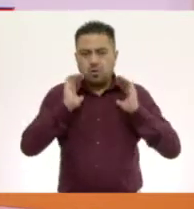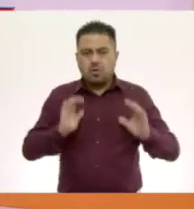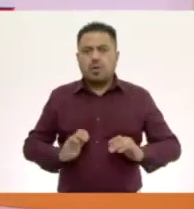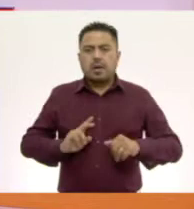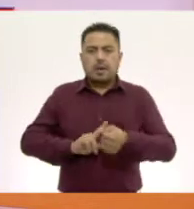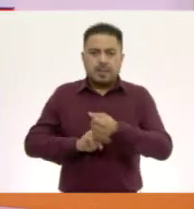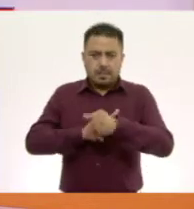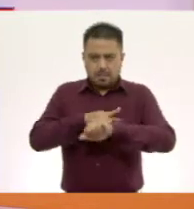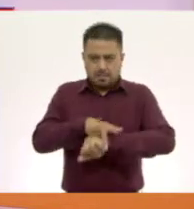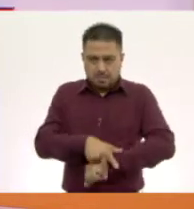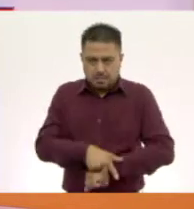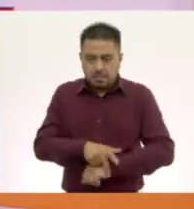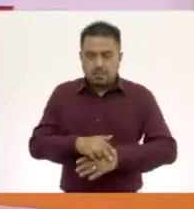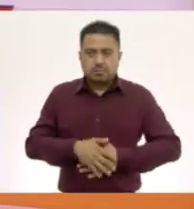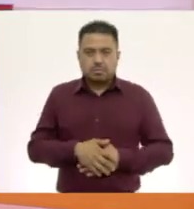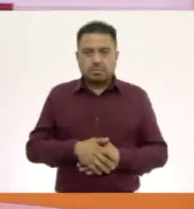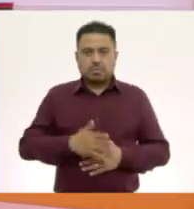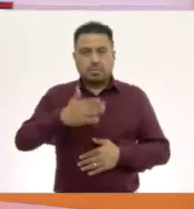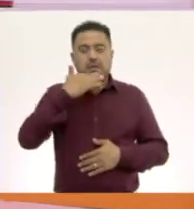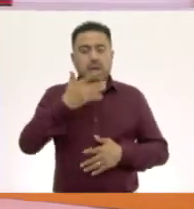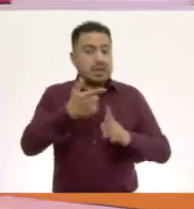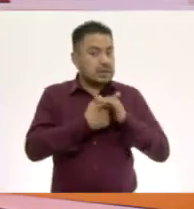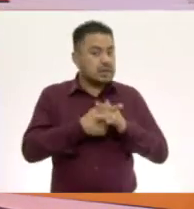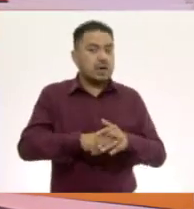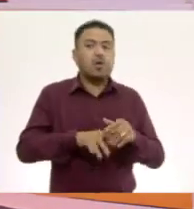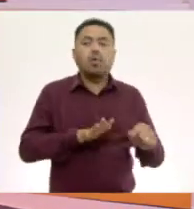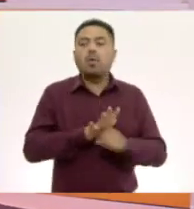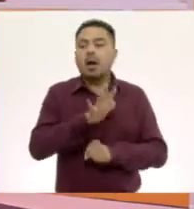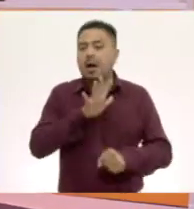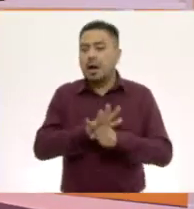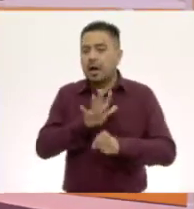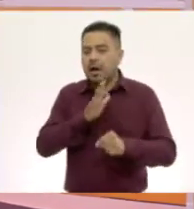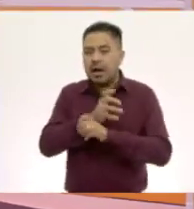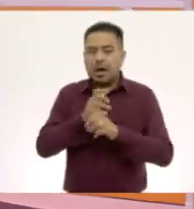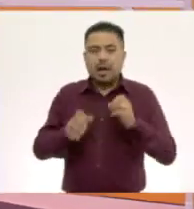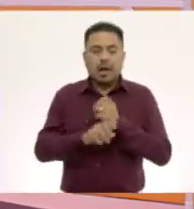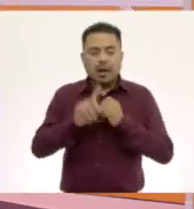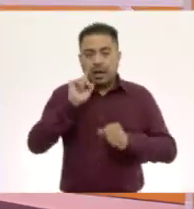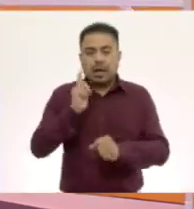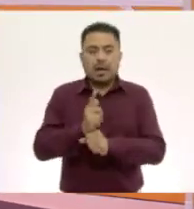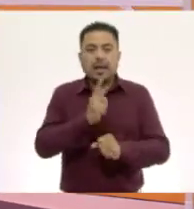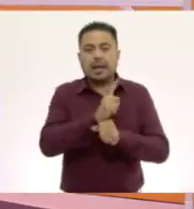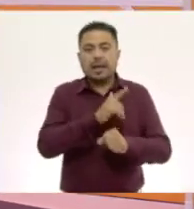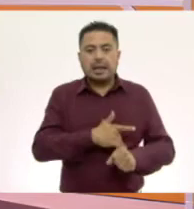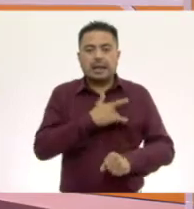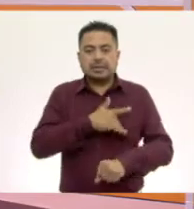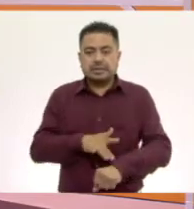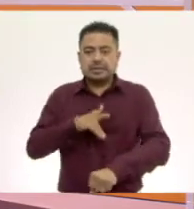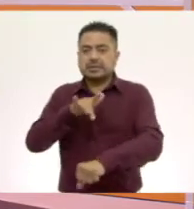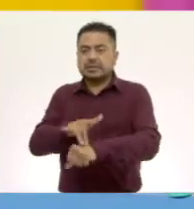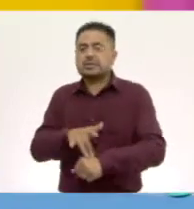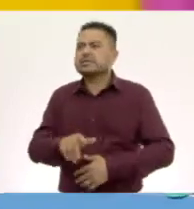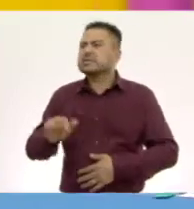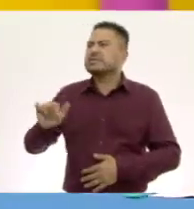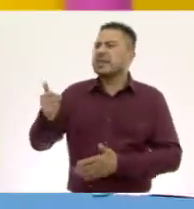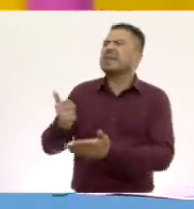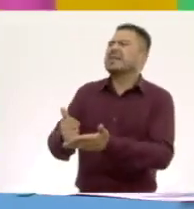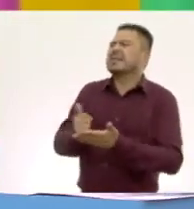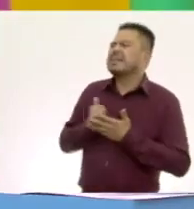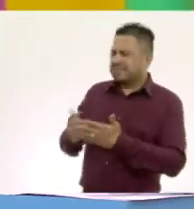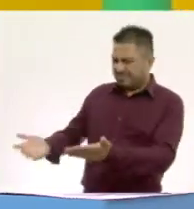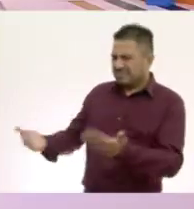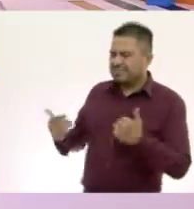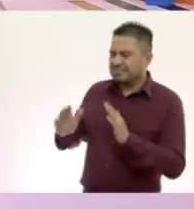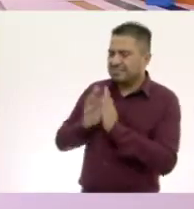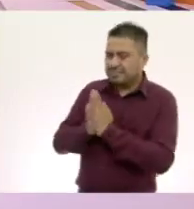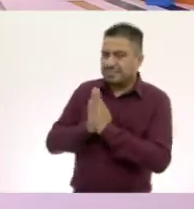Muy bien. Vamos a empezar. ¿Qué cosas podemos descubrir con el sentido del tacto? Sí. Ale, ayúdame aquí, por favor.